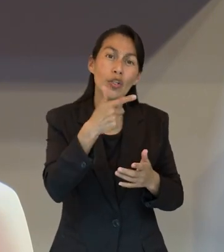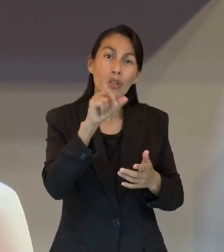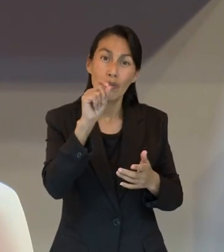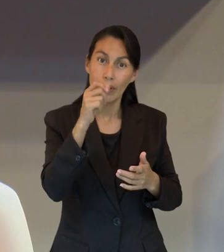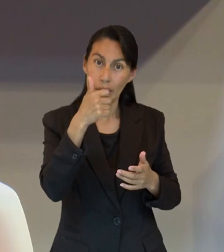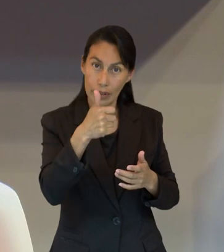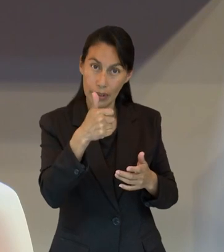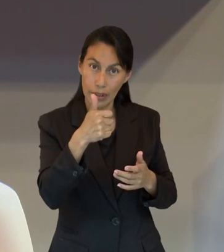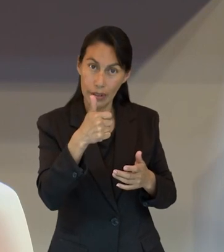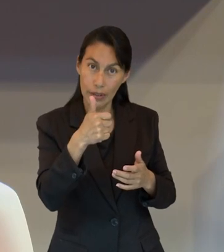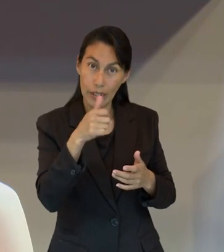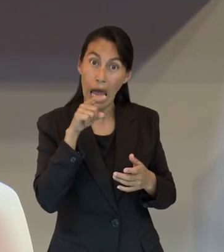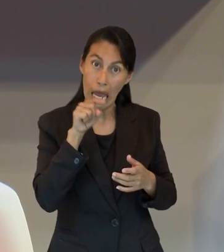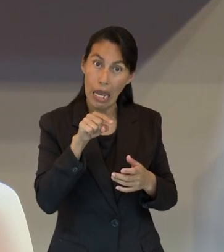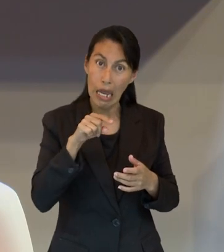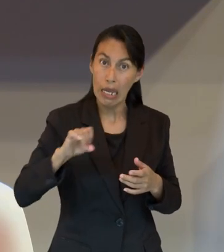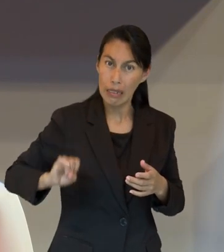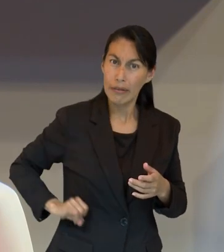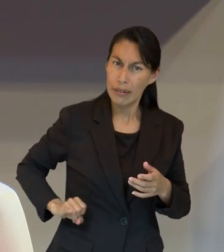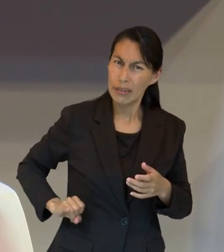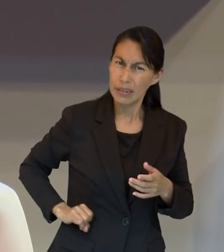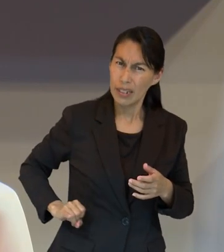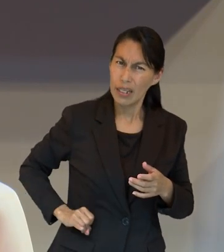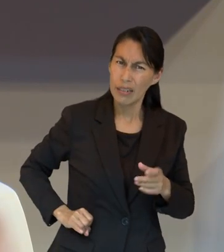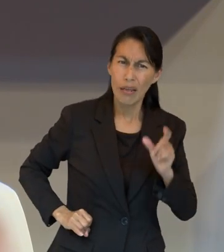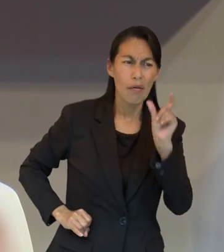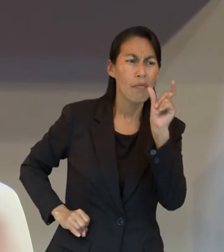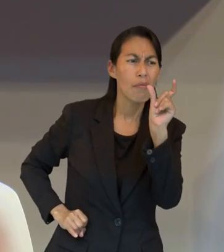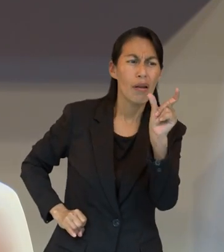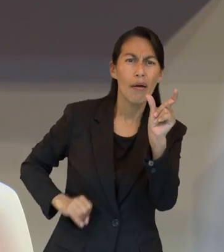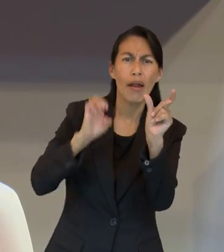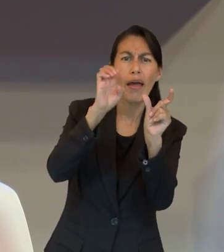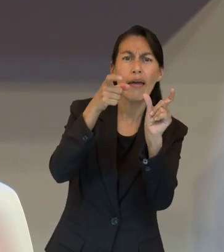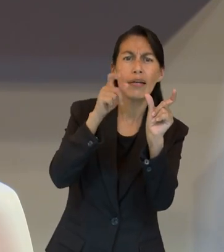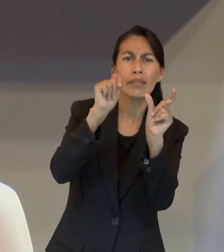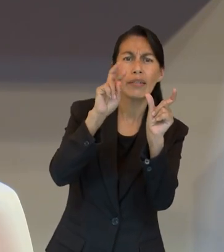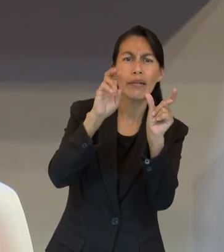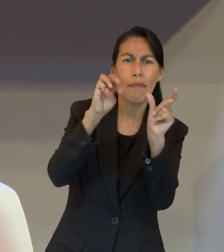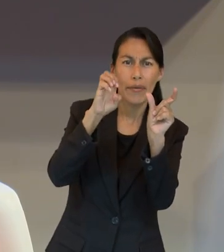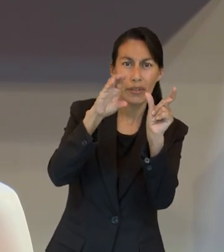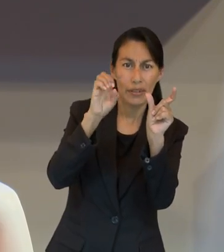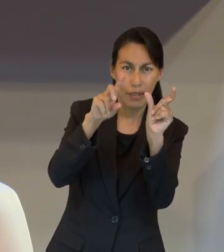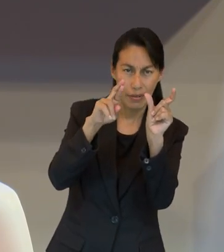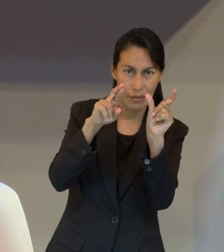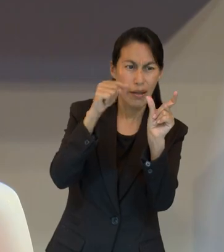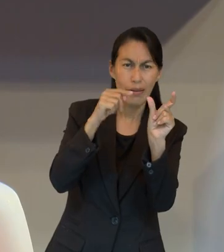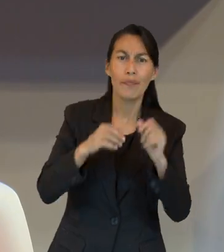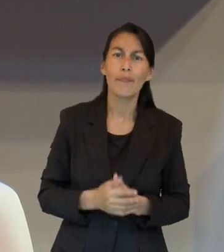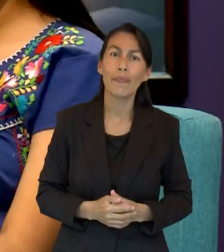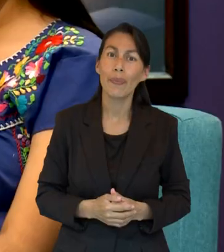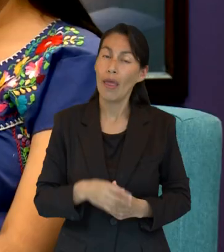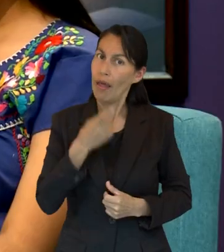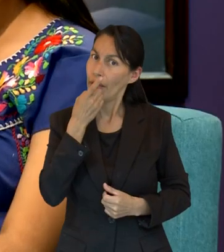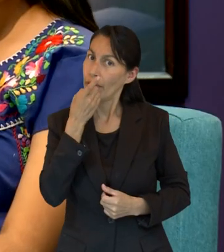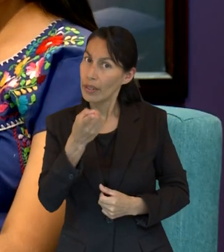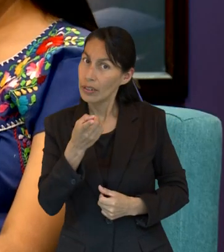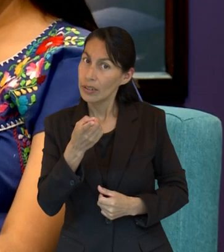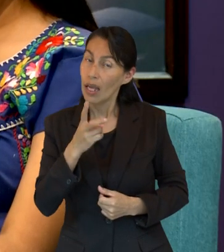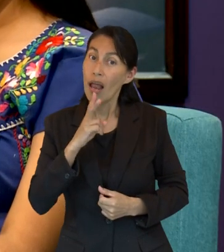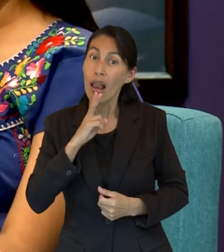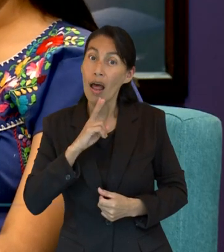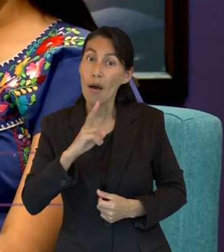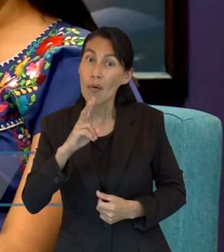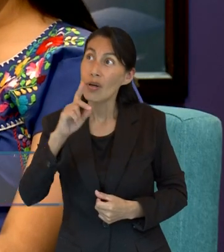lectura a Hebreos 12.26, dice algo muy interesante sobre una palabra de estremecer. Hebreos 12